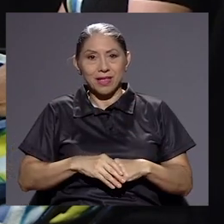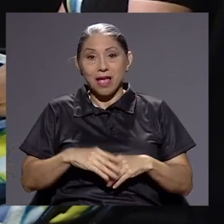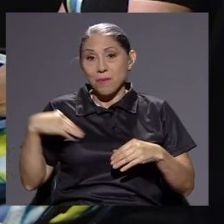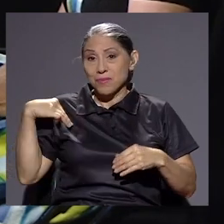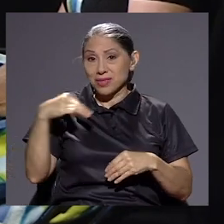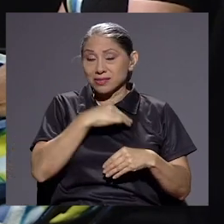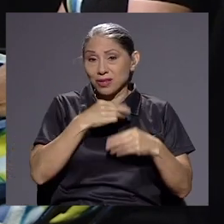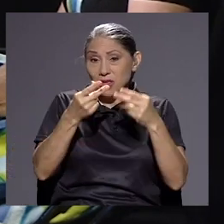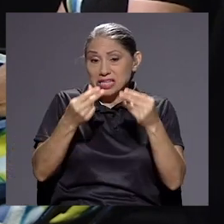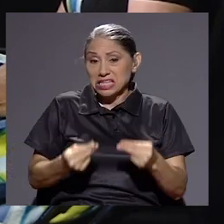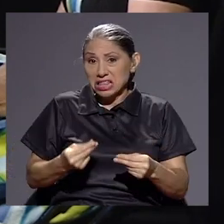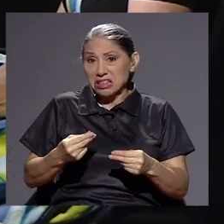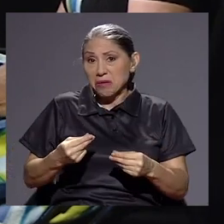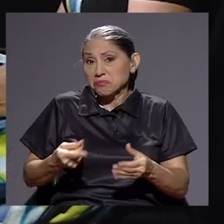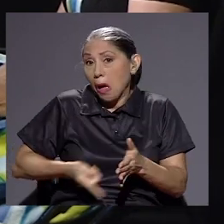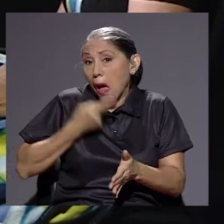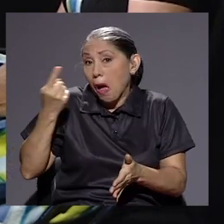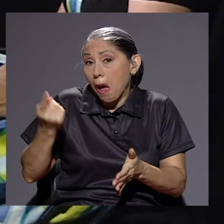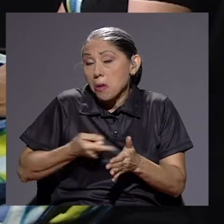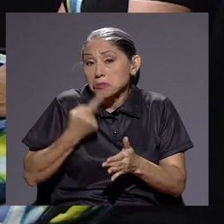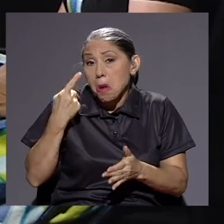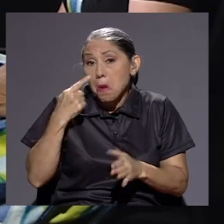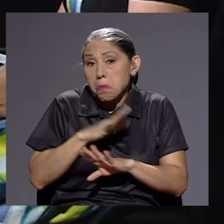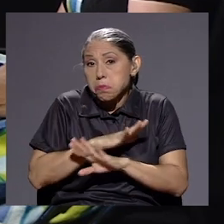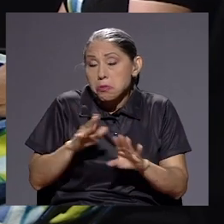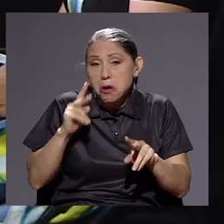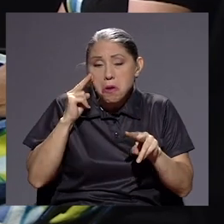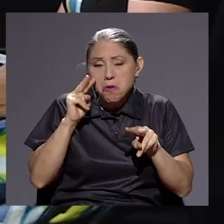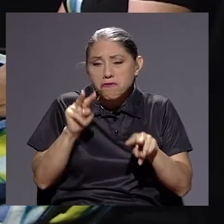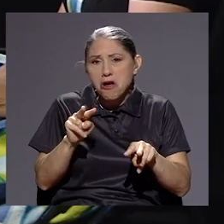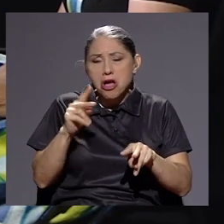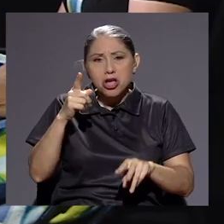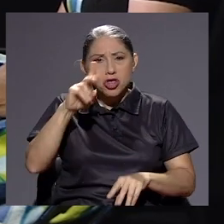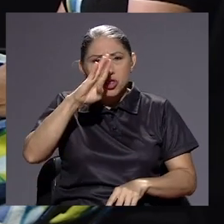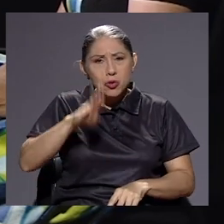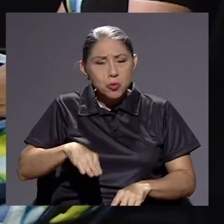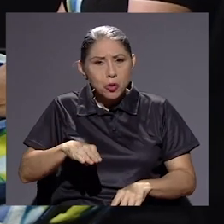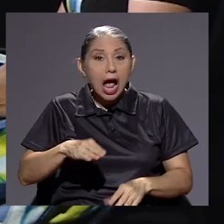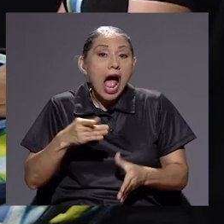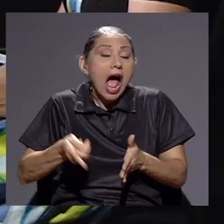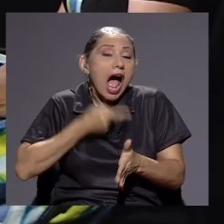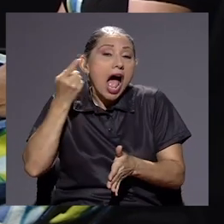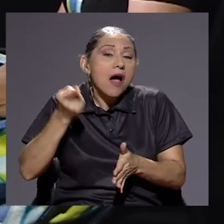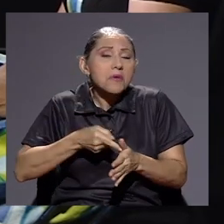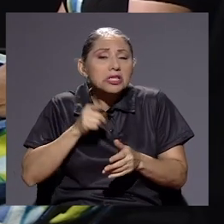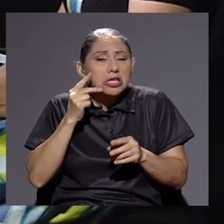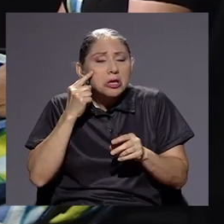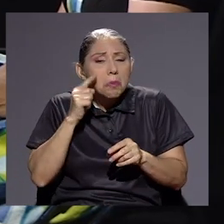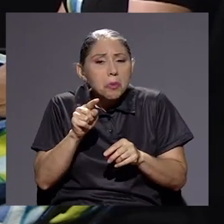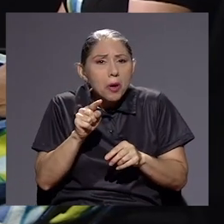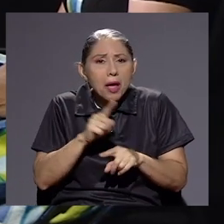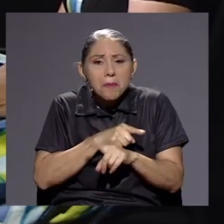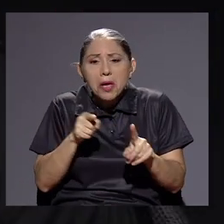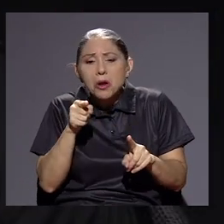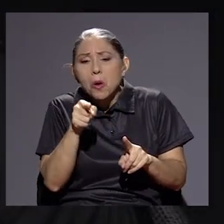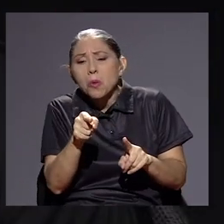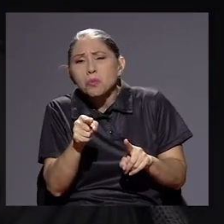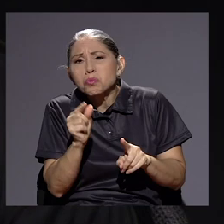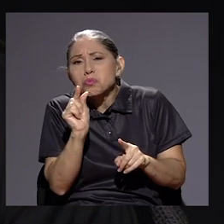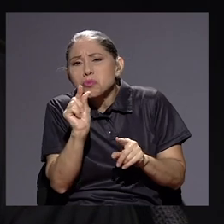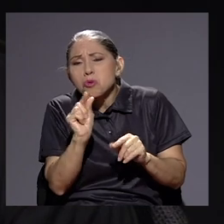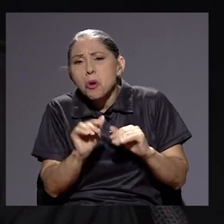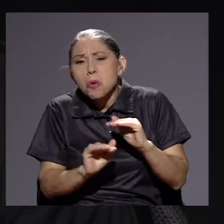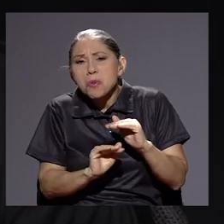en muchos casos ha fiscalizado y en los casos en los que ha logrado fiscalizar aparece un repositorio de mínimos, no de